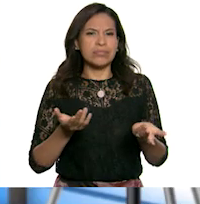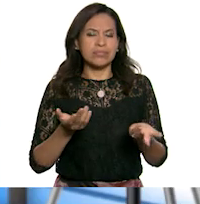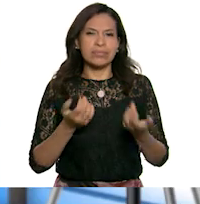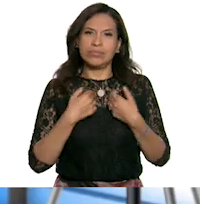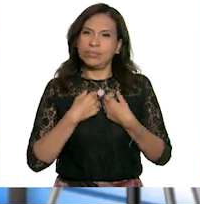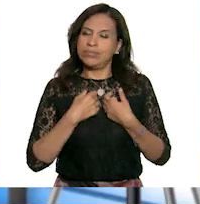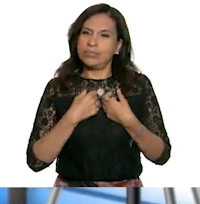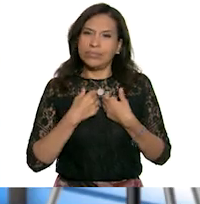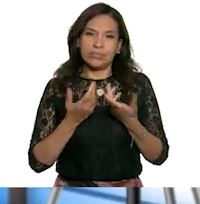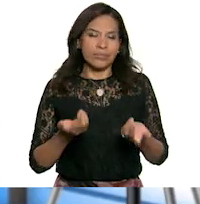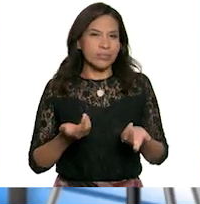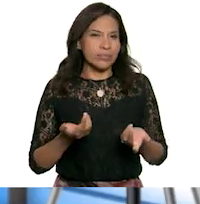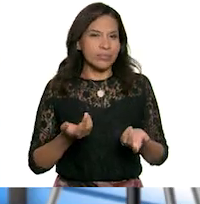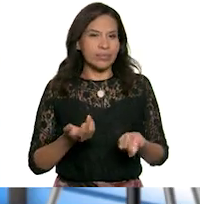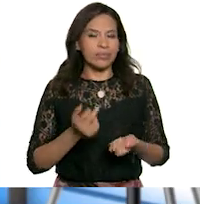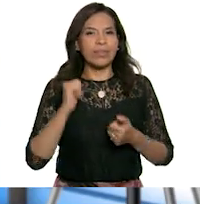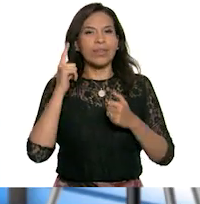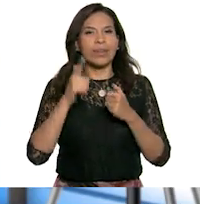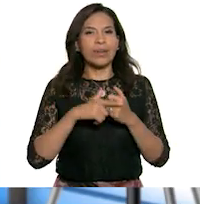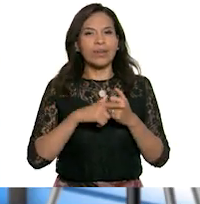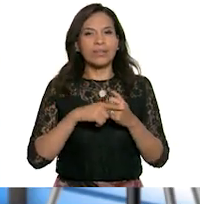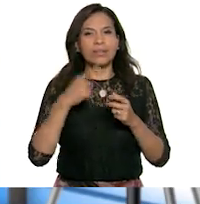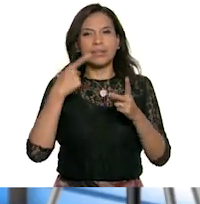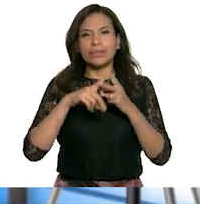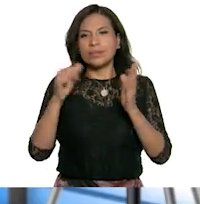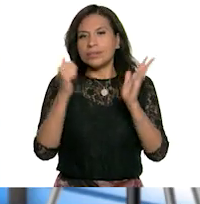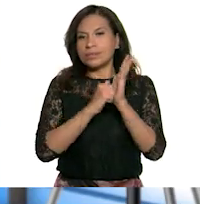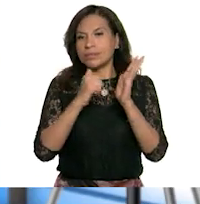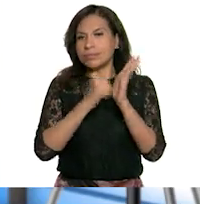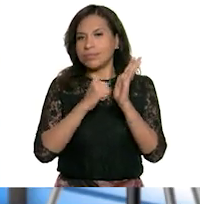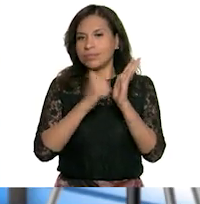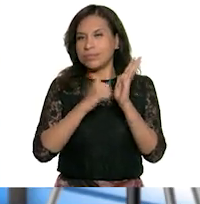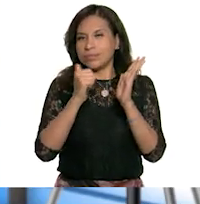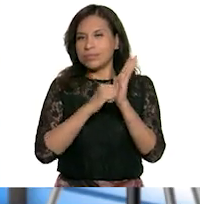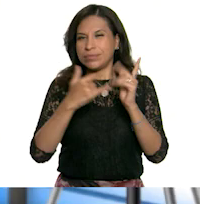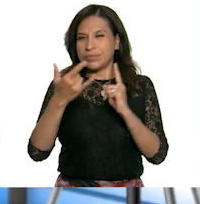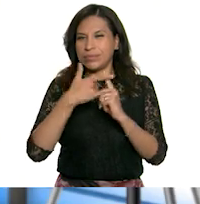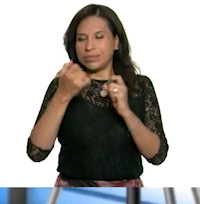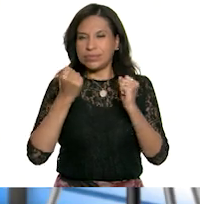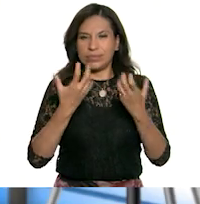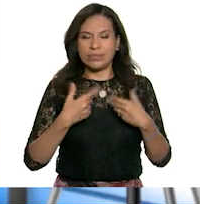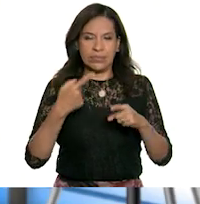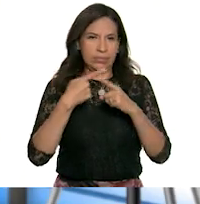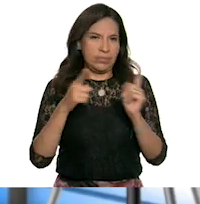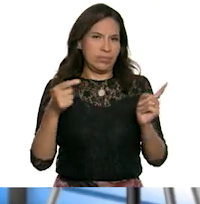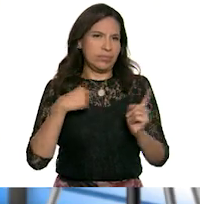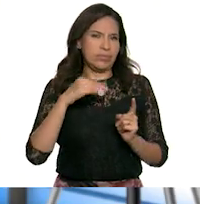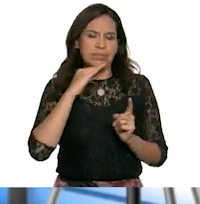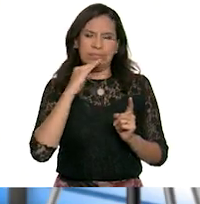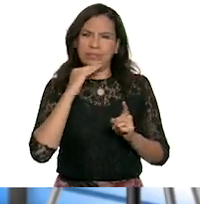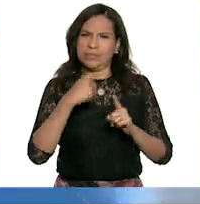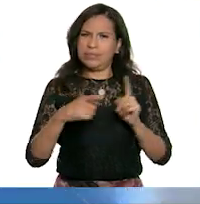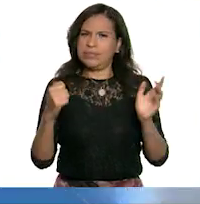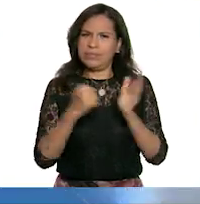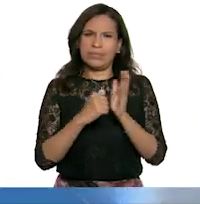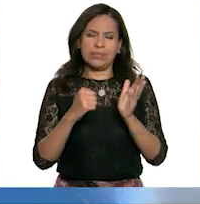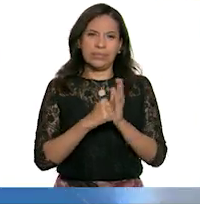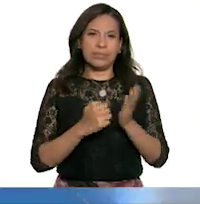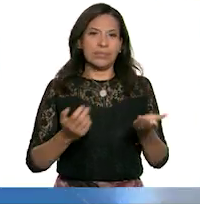alguien comenzó a tocar la puerta muy fuerte, diferente a como lo hace mi mamá.